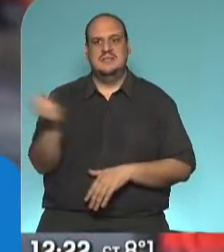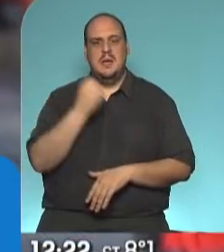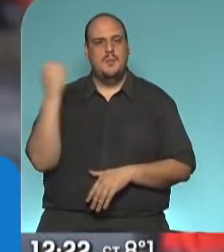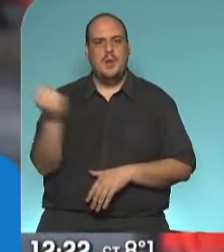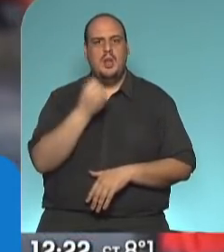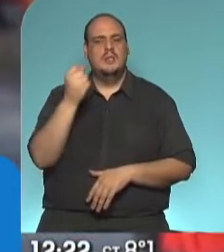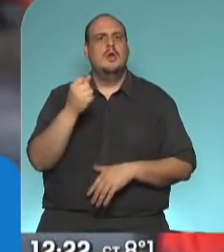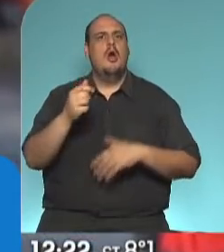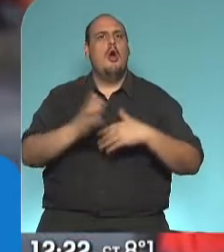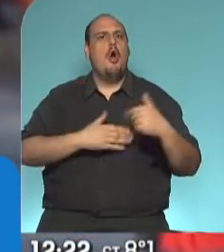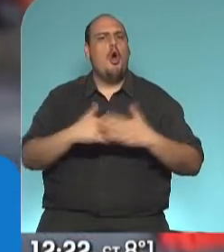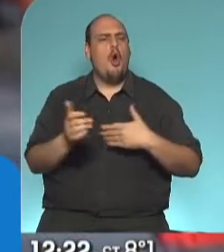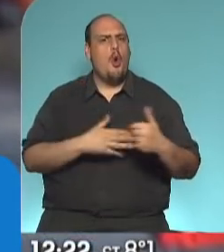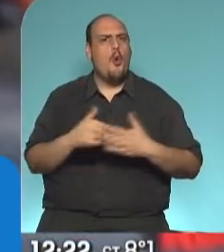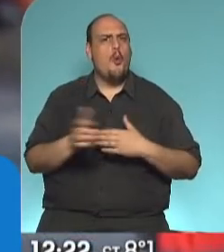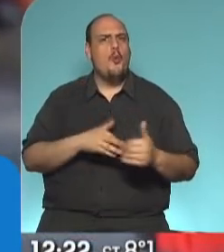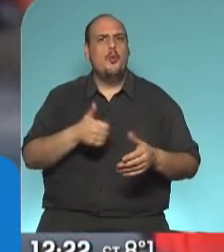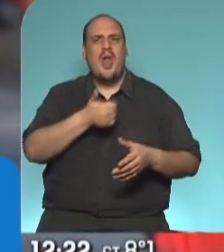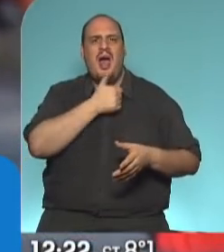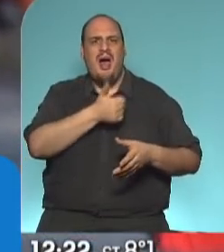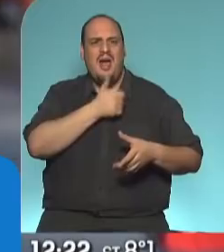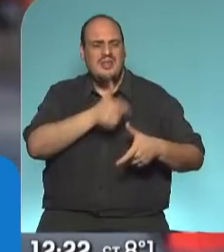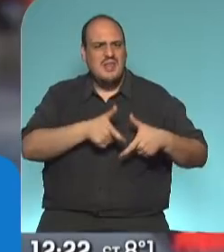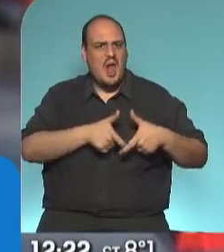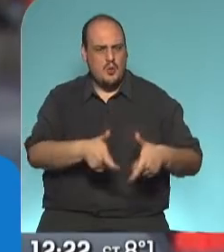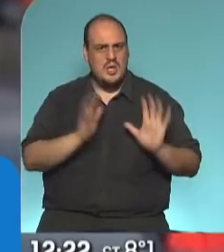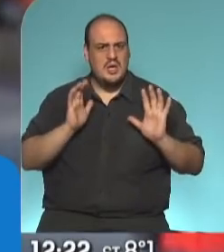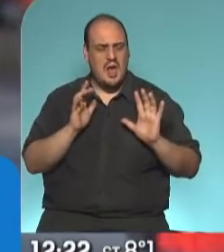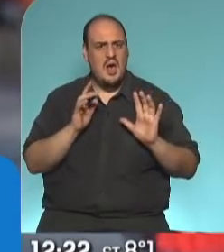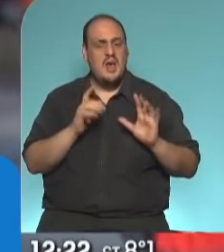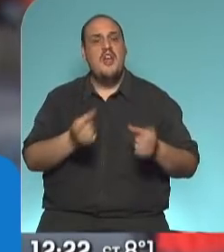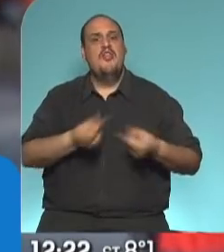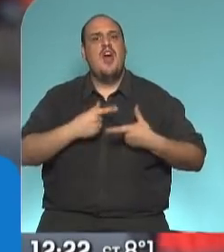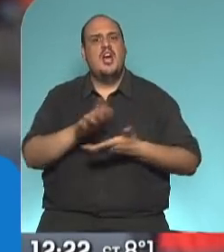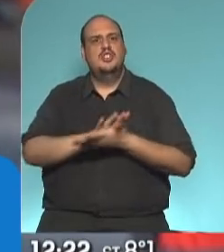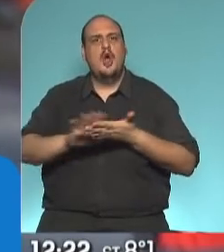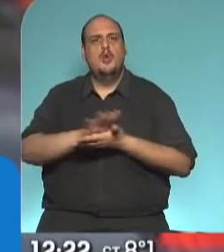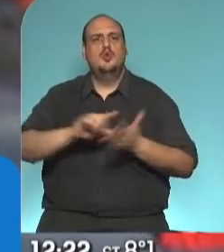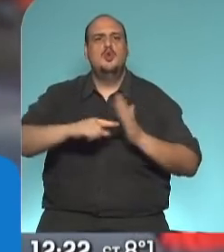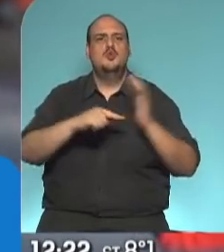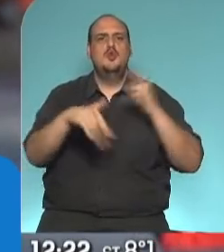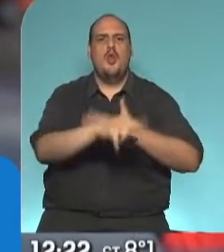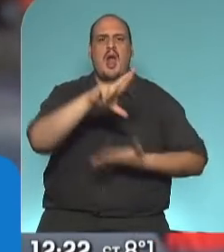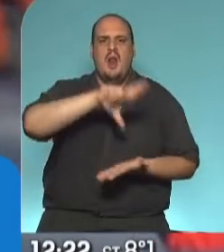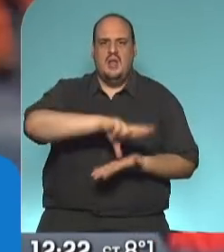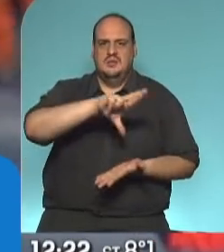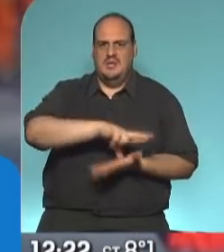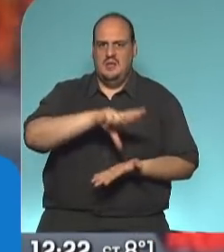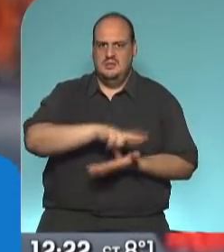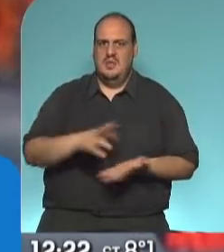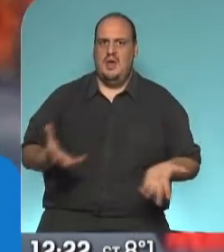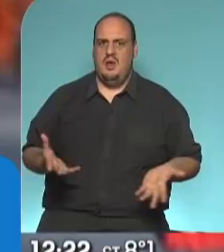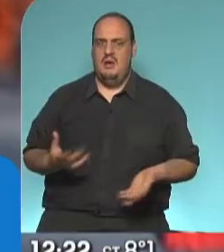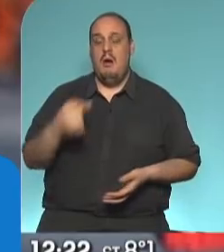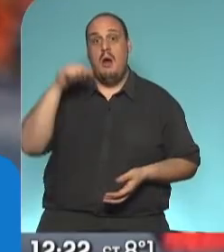gran obra hidráulica que soluciona estructuralmente el problema para la ciudad de Resistencia, en gran parte de la ciudad. Y